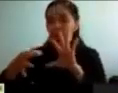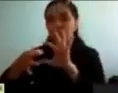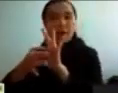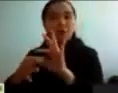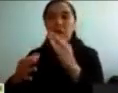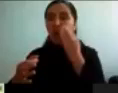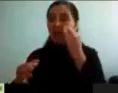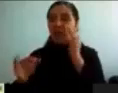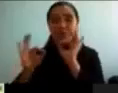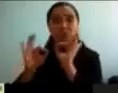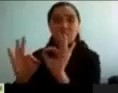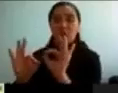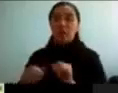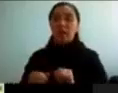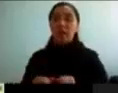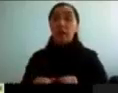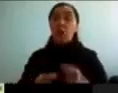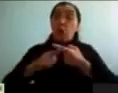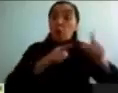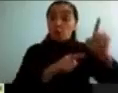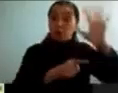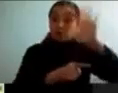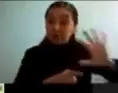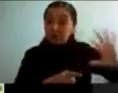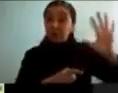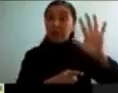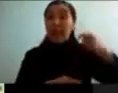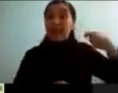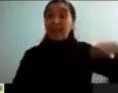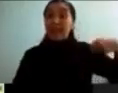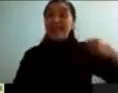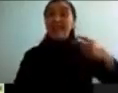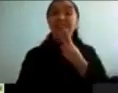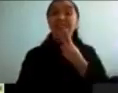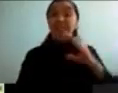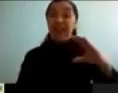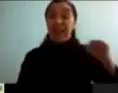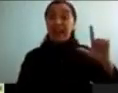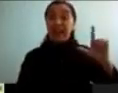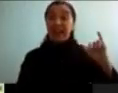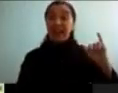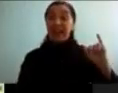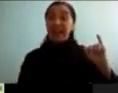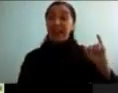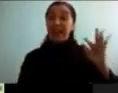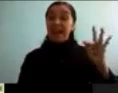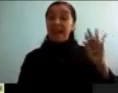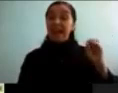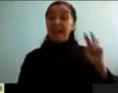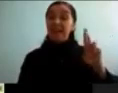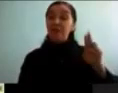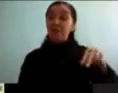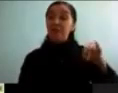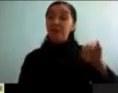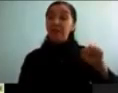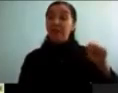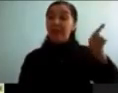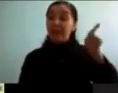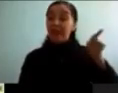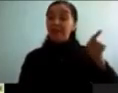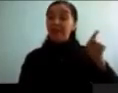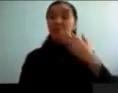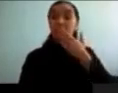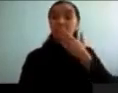Y estados que tienen una muy buena calidad de vida, como California por ejemplo, tiene una prevalencia muy baja, que muy parecida a la prevalencia de varios países europeos. Entonces, esto